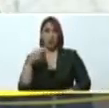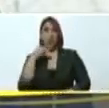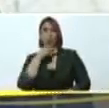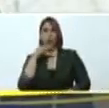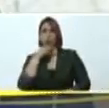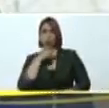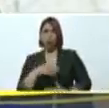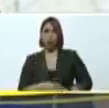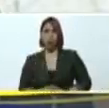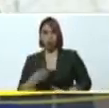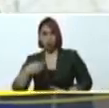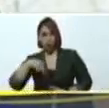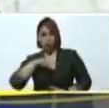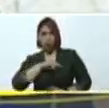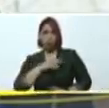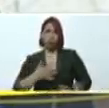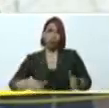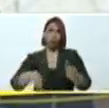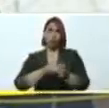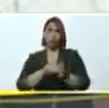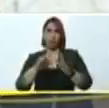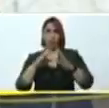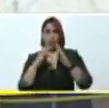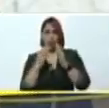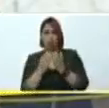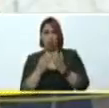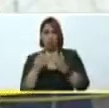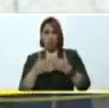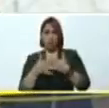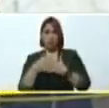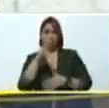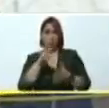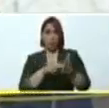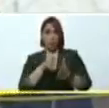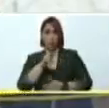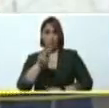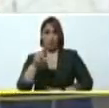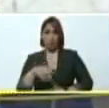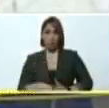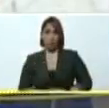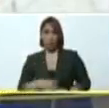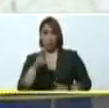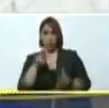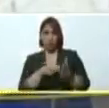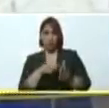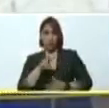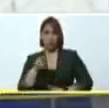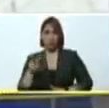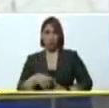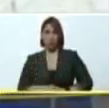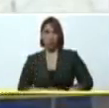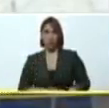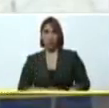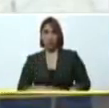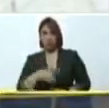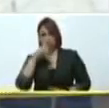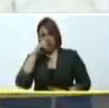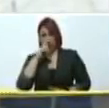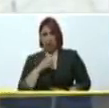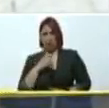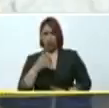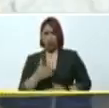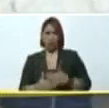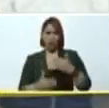reiniciamos nuestras clases, periodo 2021-2022. Año paulatino y